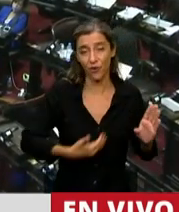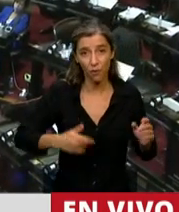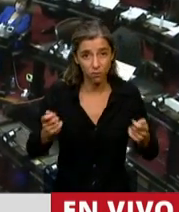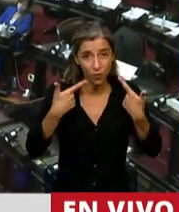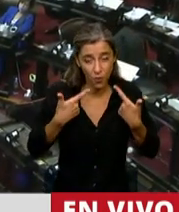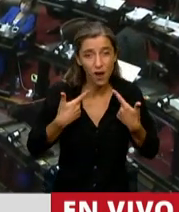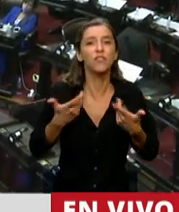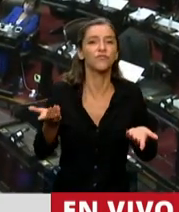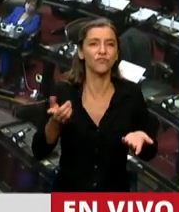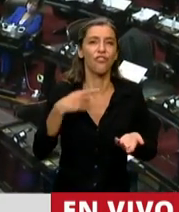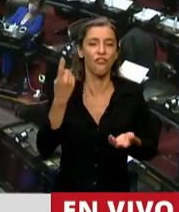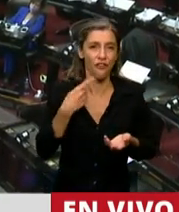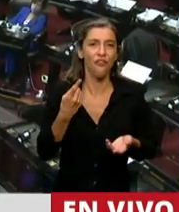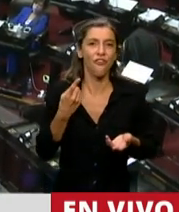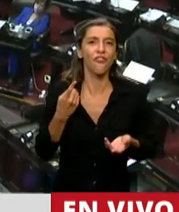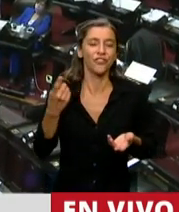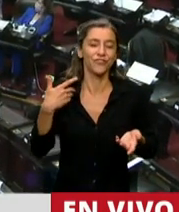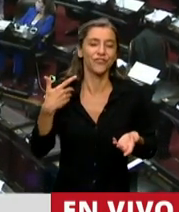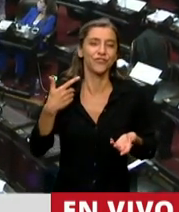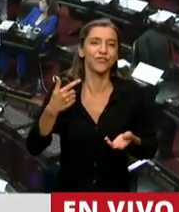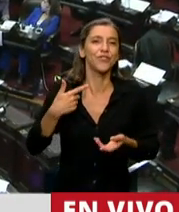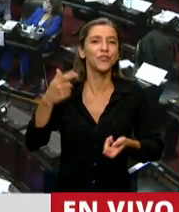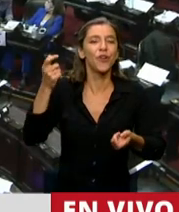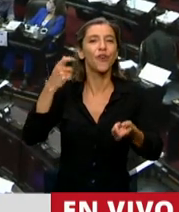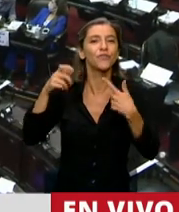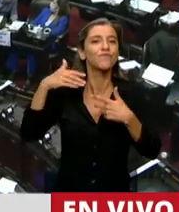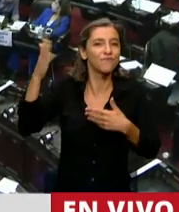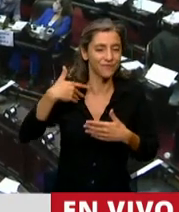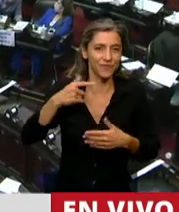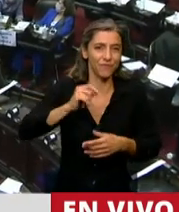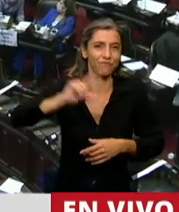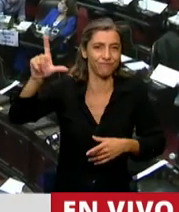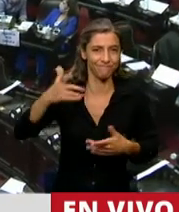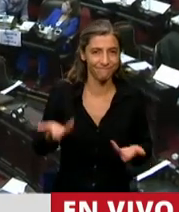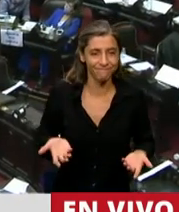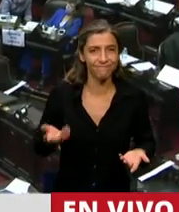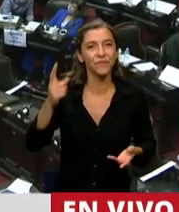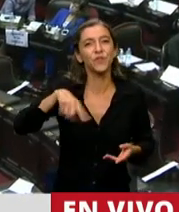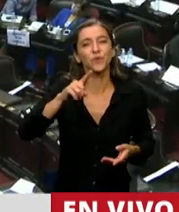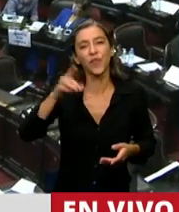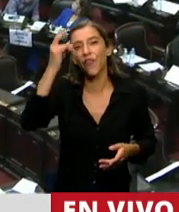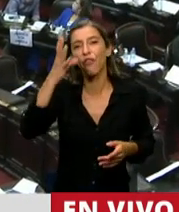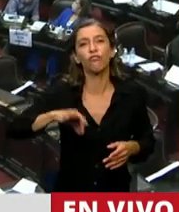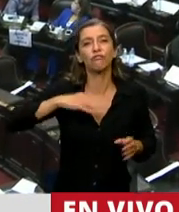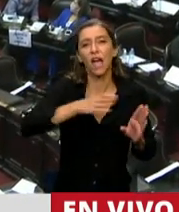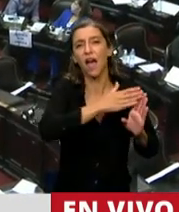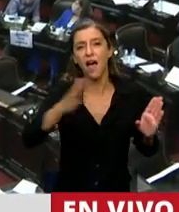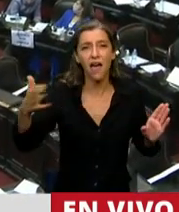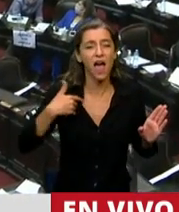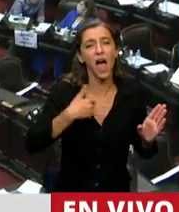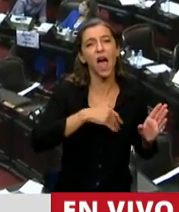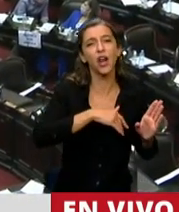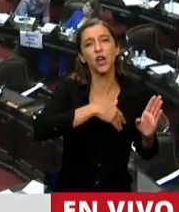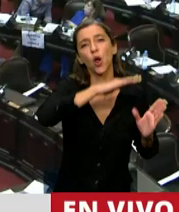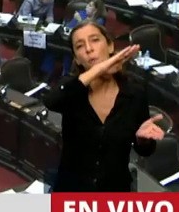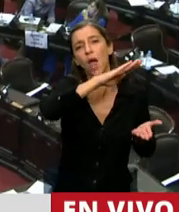sistemáticamente en los 4 años, en las de su gobierno, bajaron durante los 12 años, sistemáticamente. ¿Cómo es que